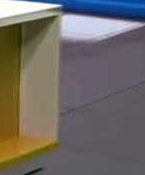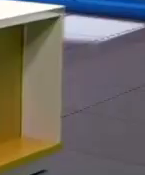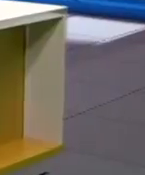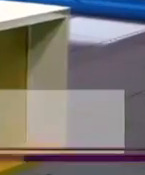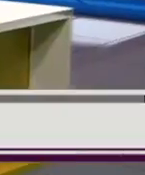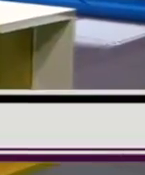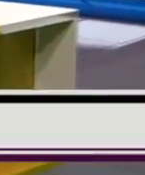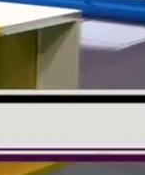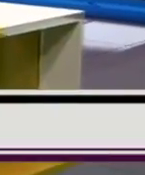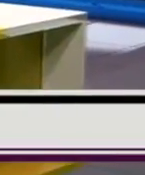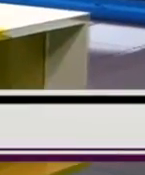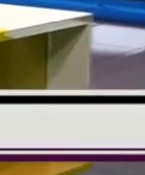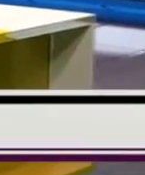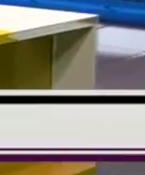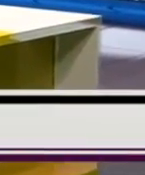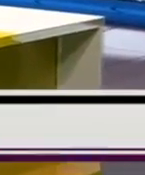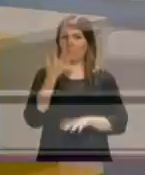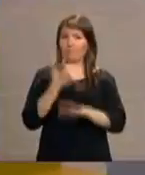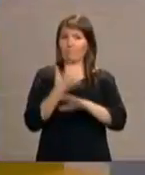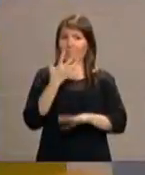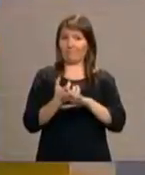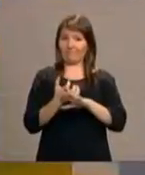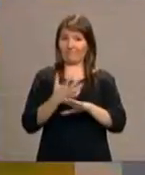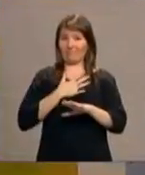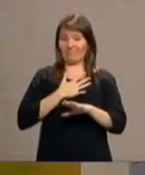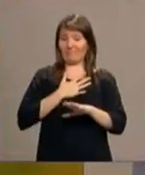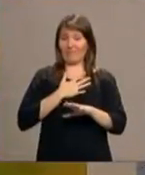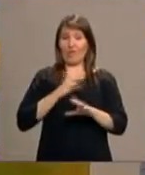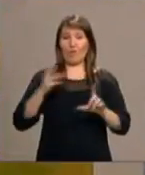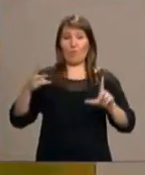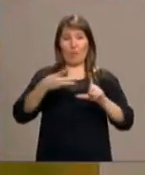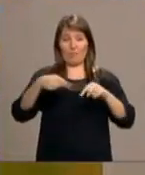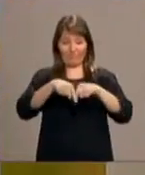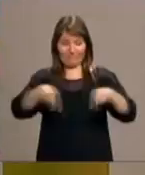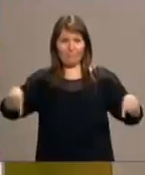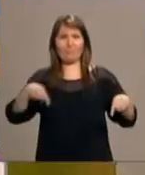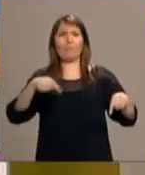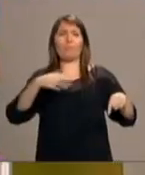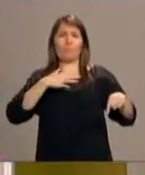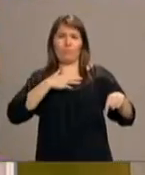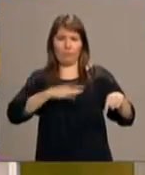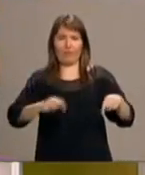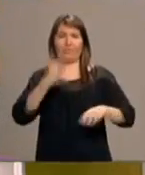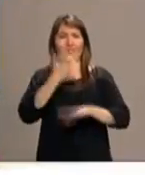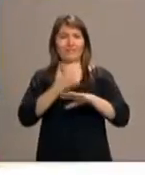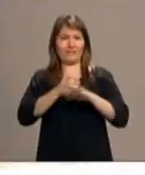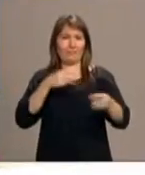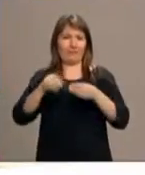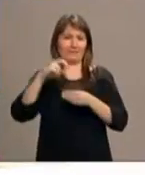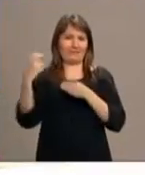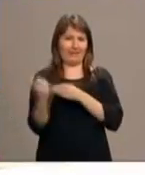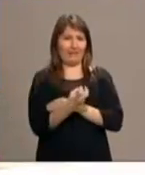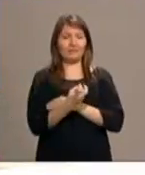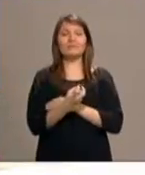el mundo, que se pueden descargar desde la página web de la Conferencia Episcopal Española, que estamos viendo en pantalla, en www.conferenciaepiscopal